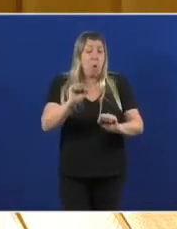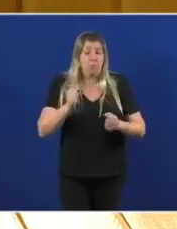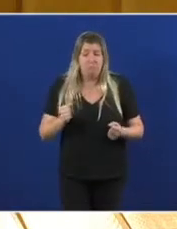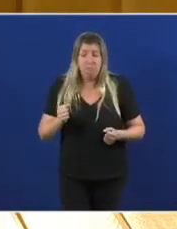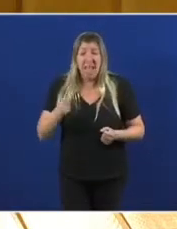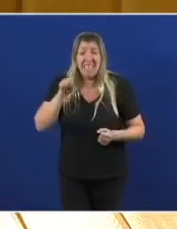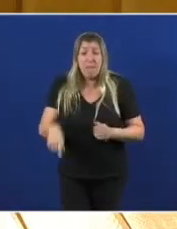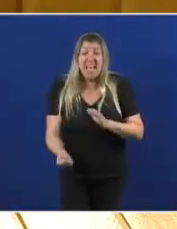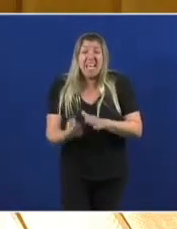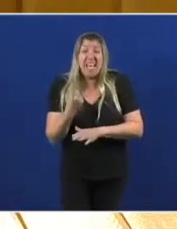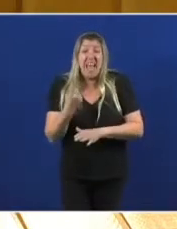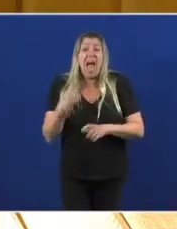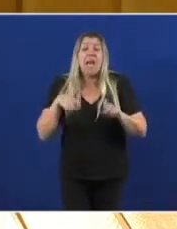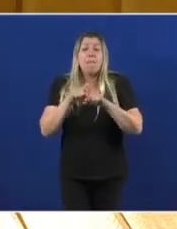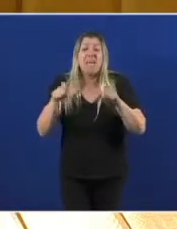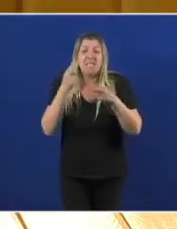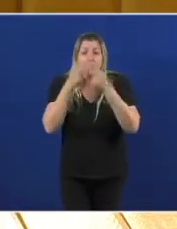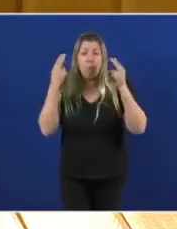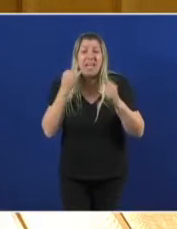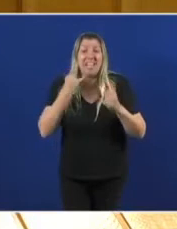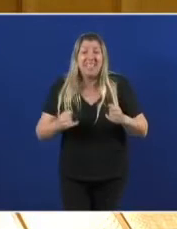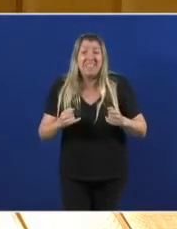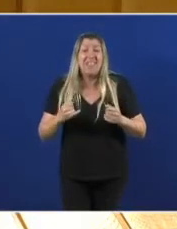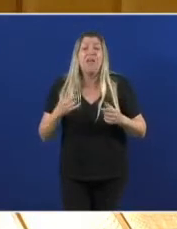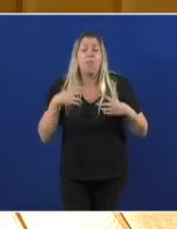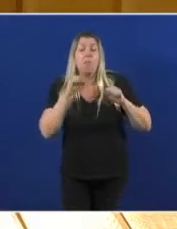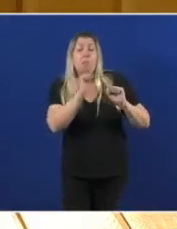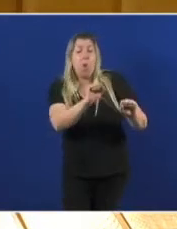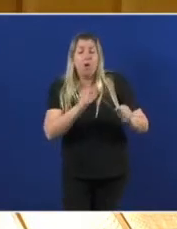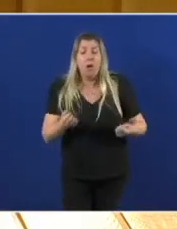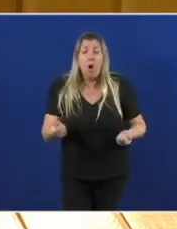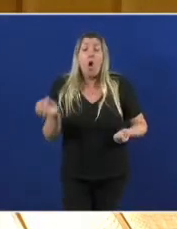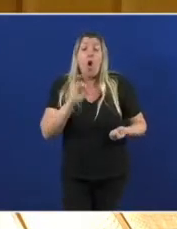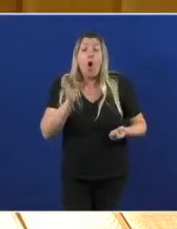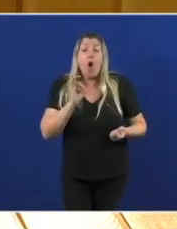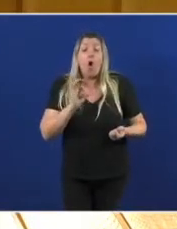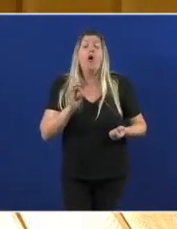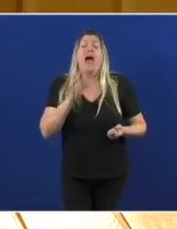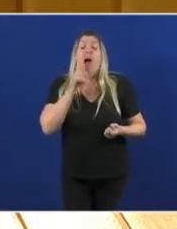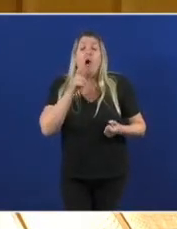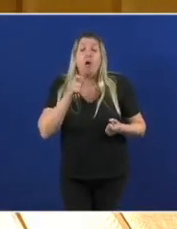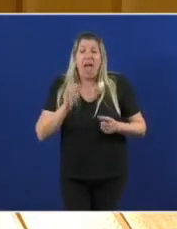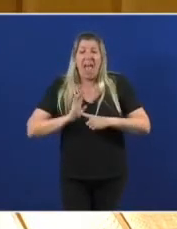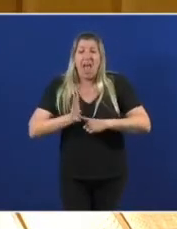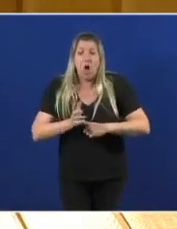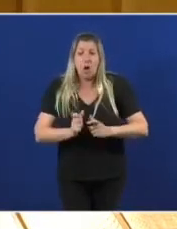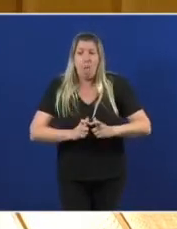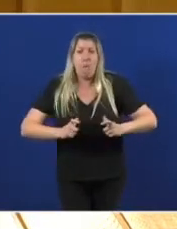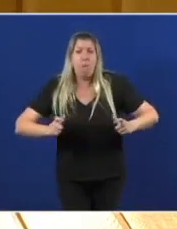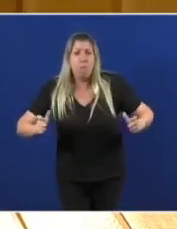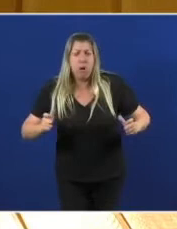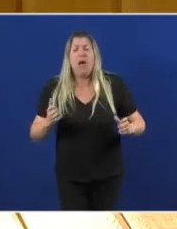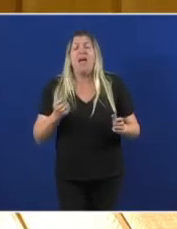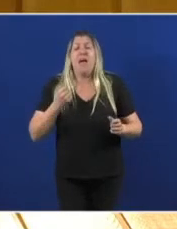pública de electricidade Ou por que está en marcha Un boom eólico depredador Que non respeta Nino medio rural